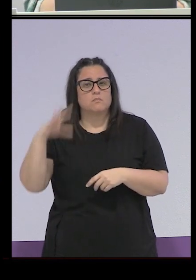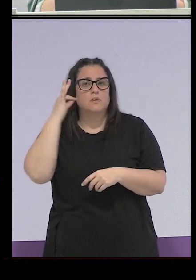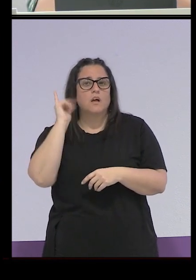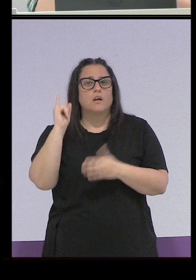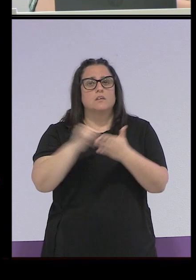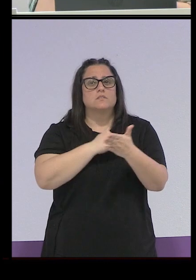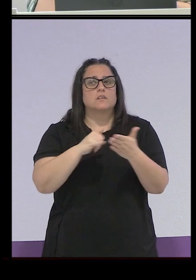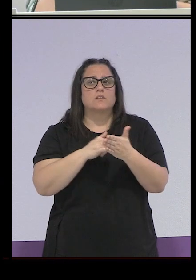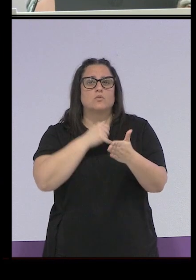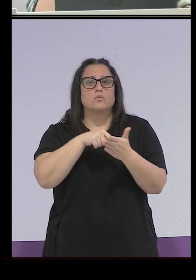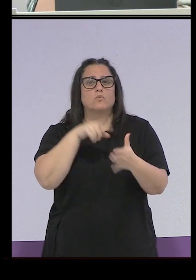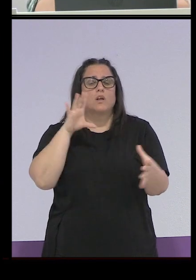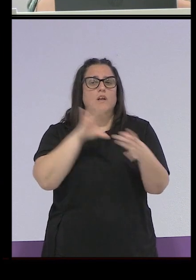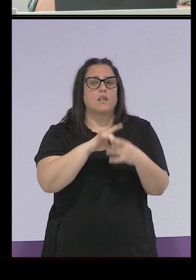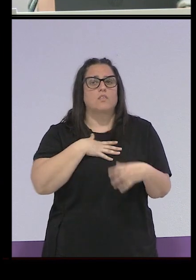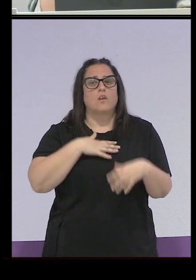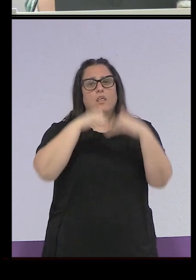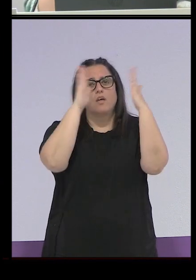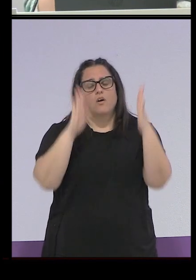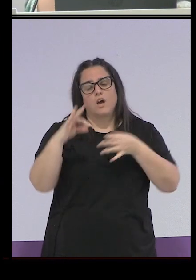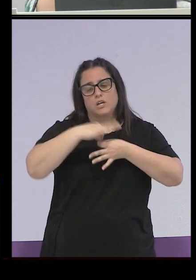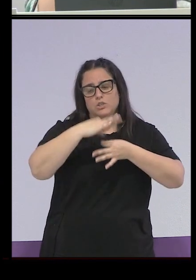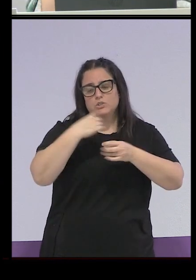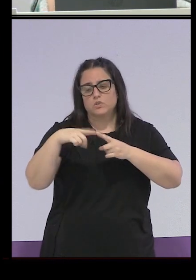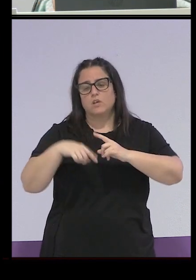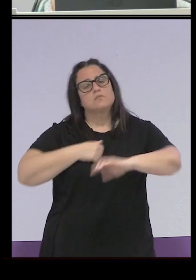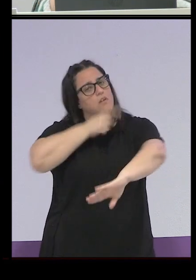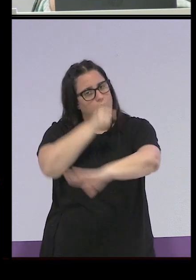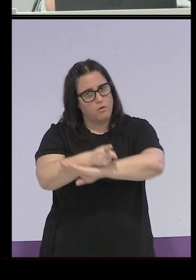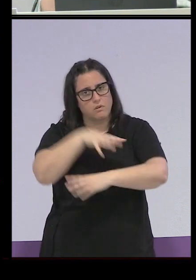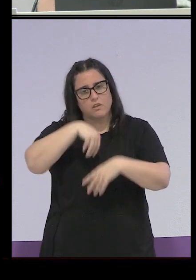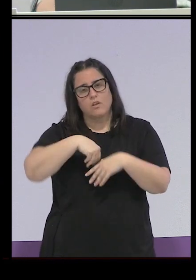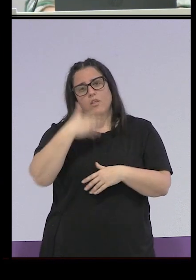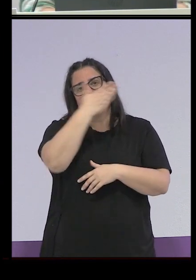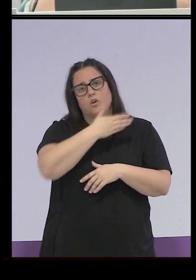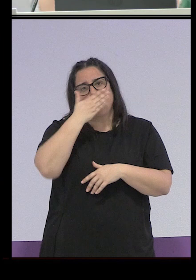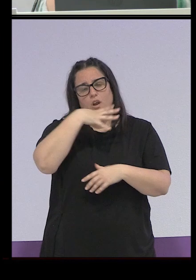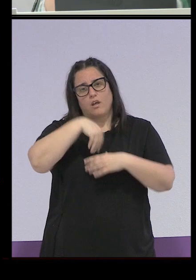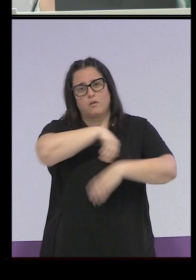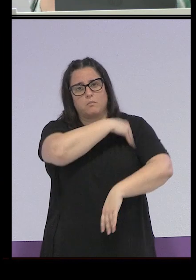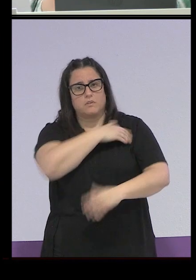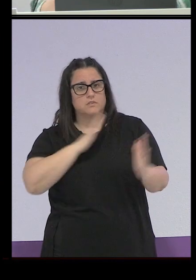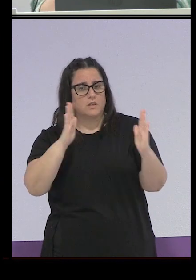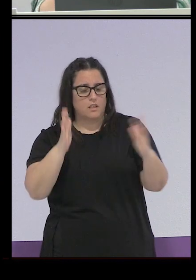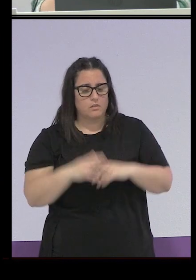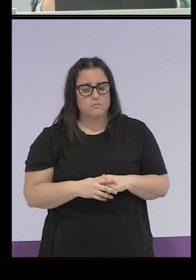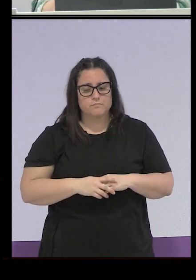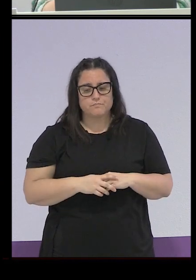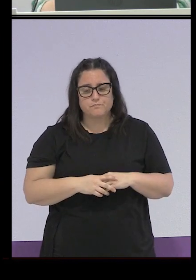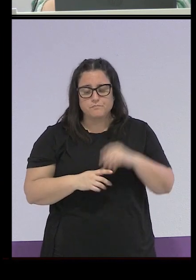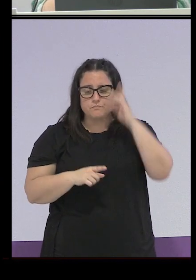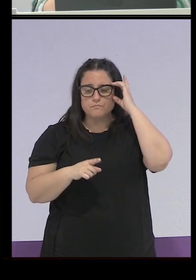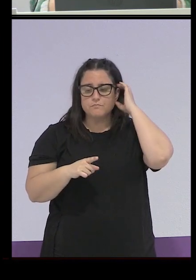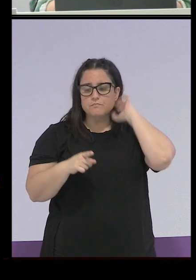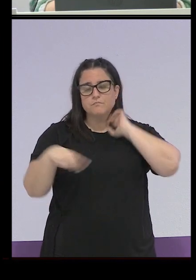relacionadas con el hogar, ¿no?, con costura y tal, fueran obligatorias en los colegios y en el bachillerato, fueron un